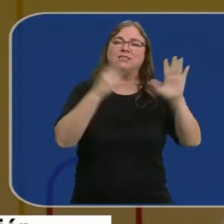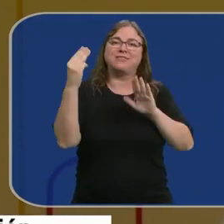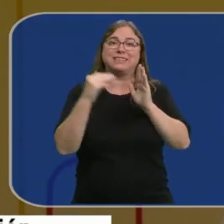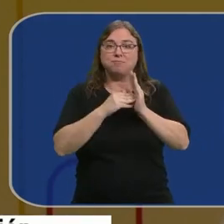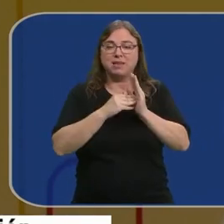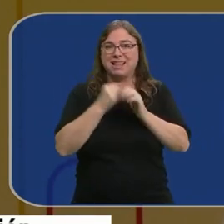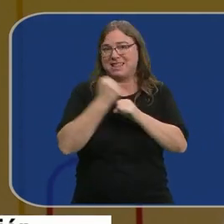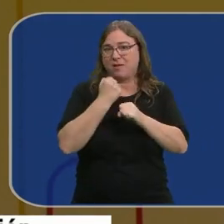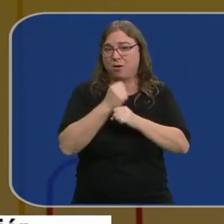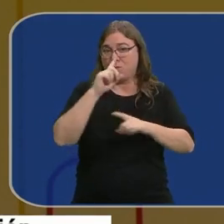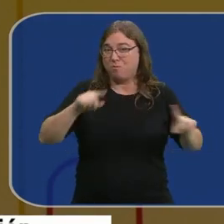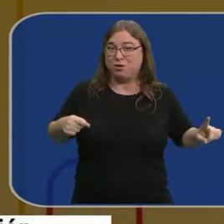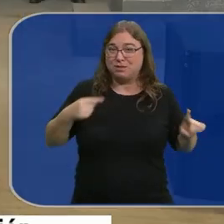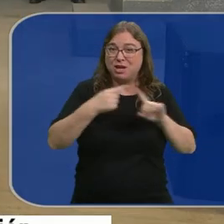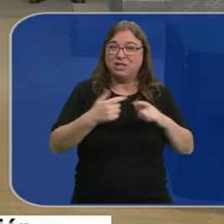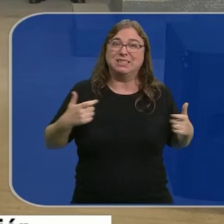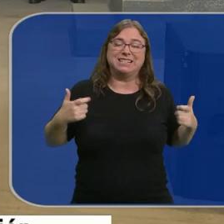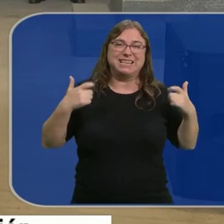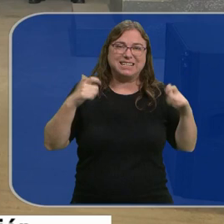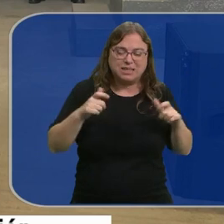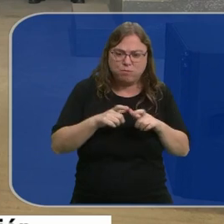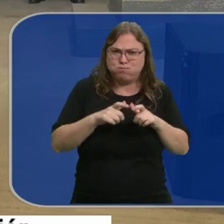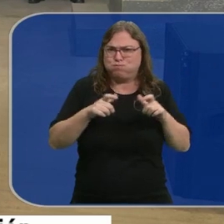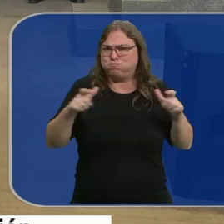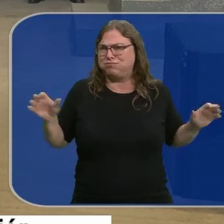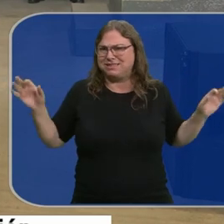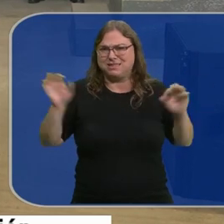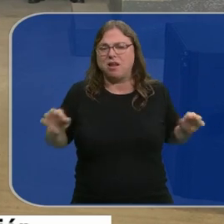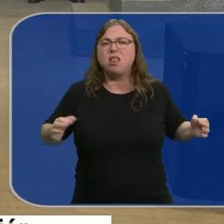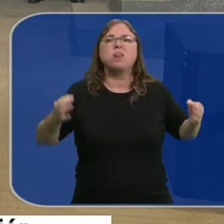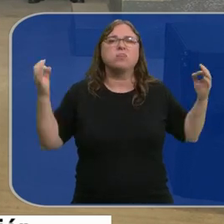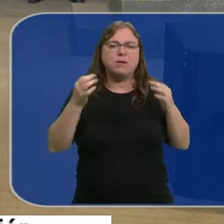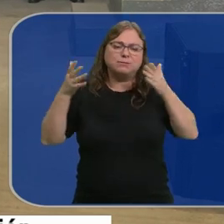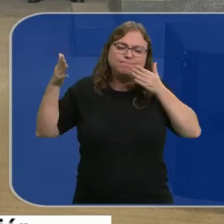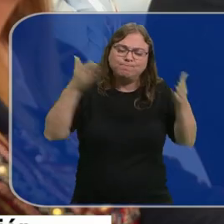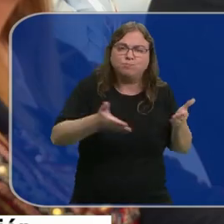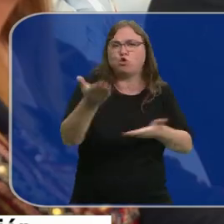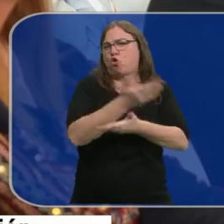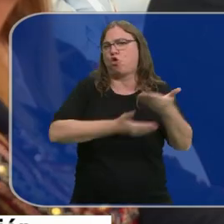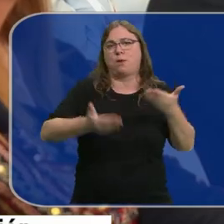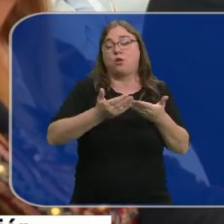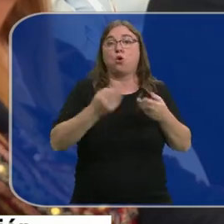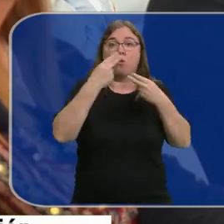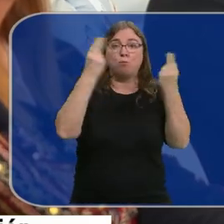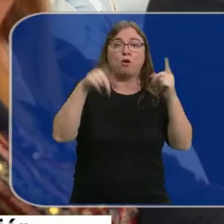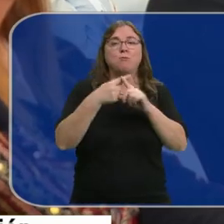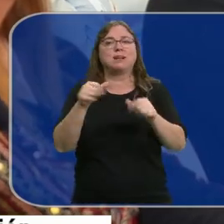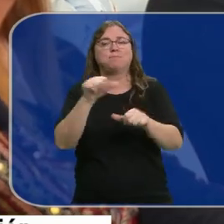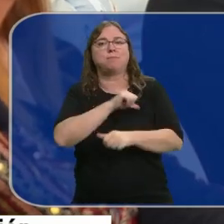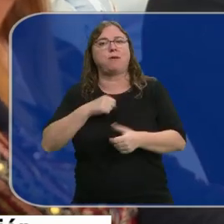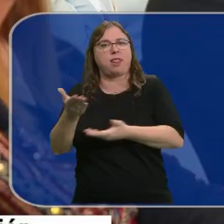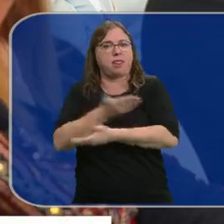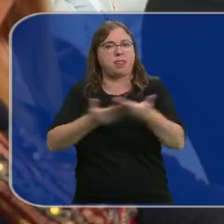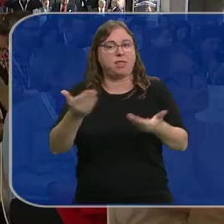.000 empleos que tendrá el próximo año un sector que no deja de crecer y sobre el que se debe intensificar la colaboración público-privada con